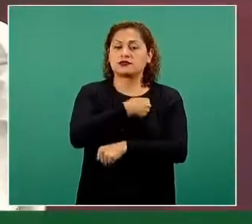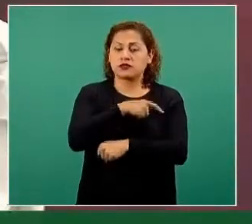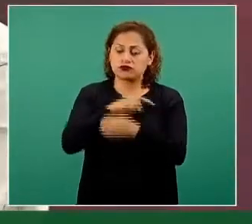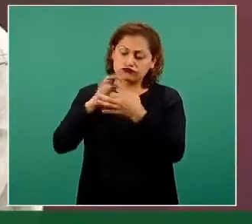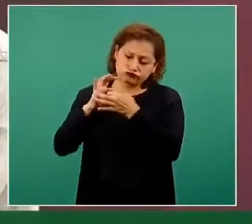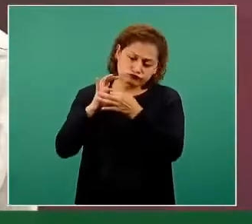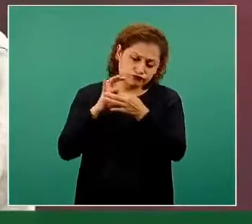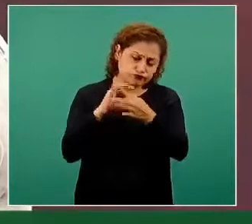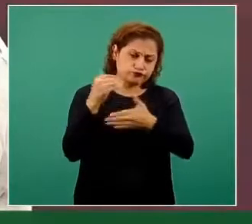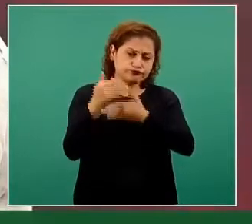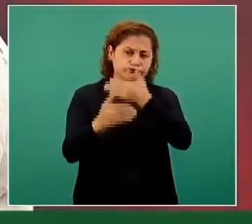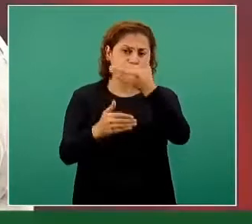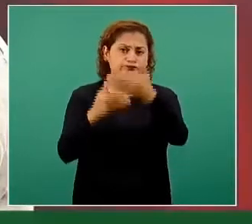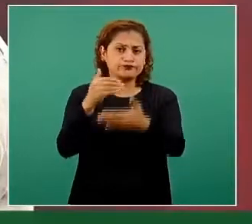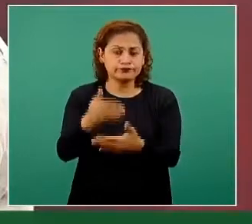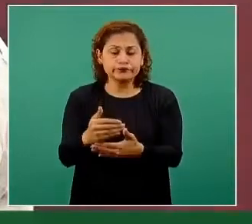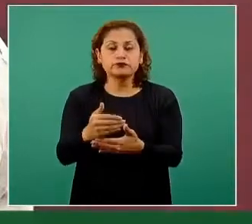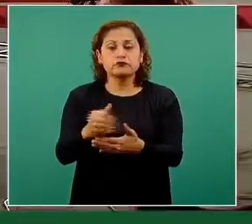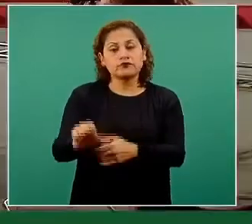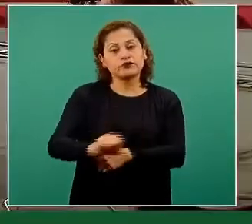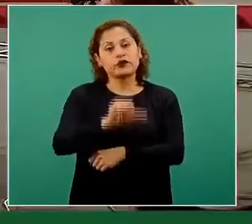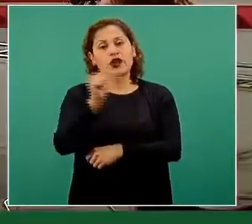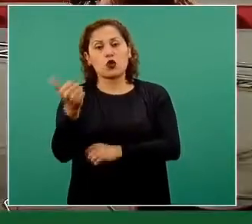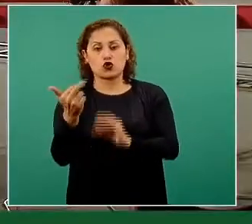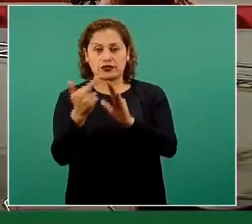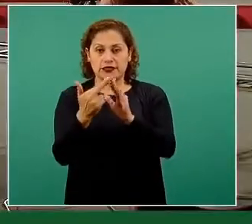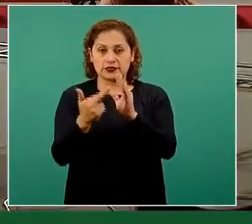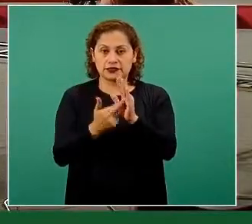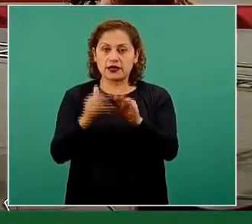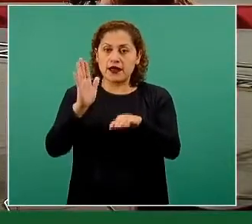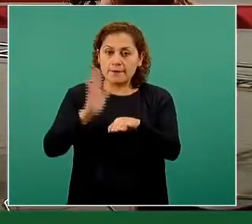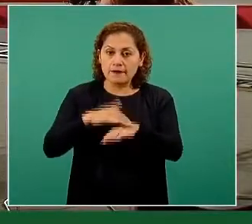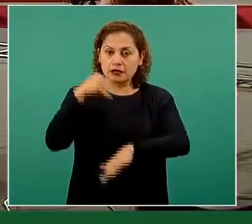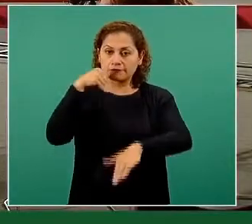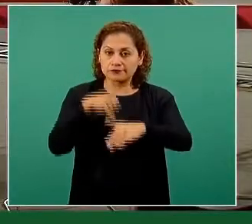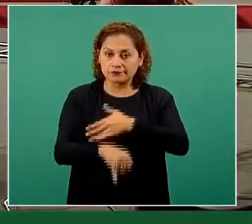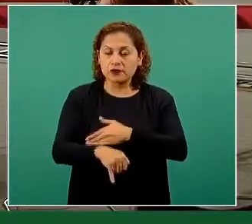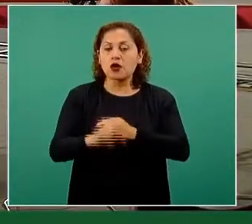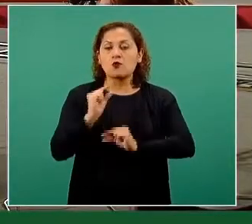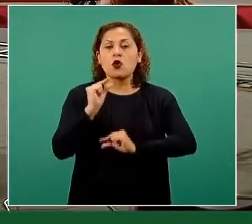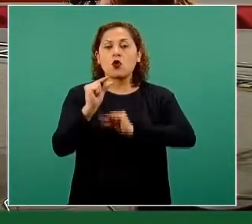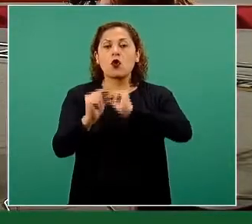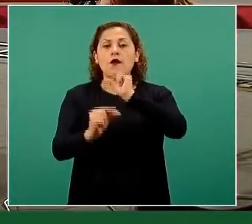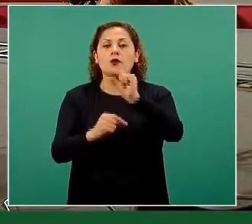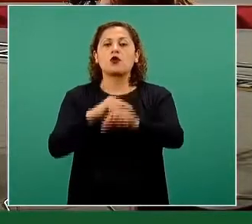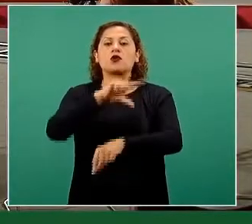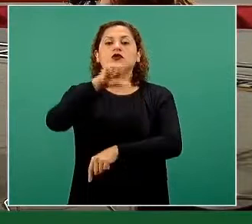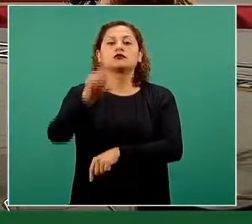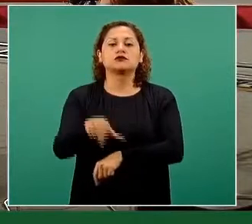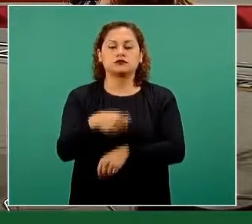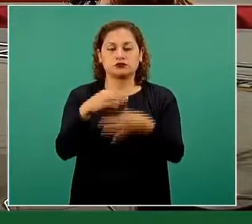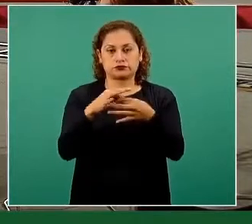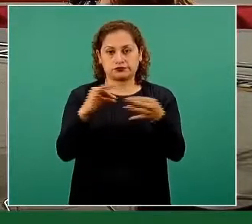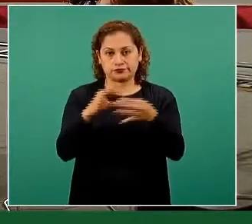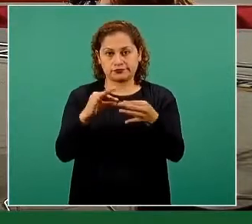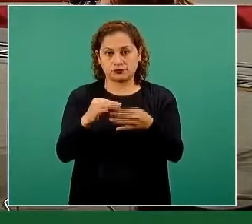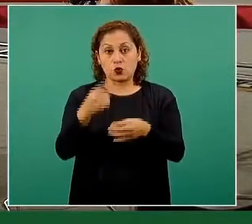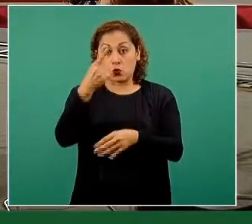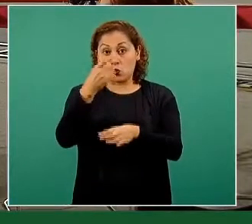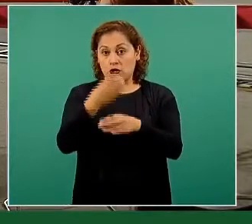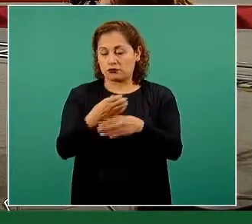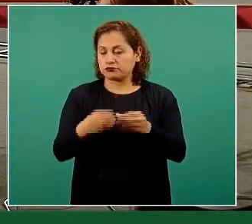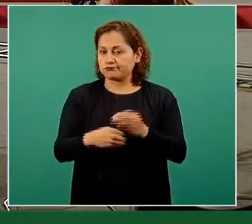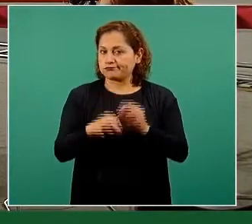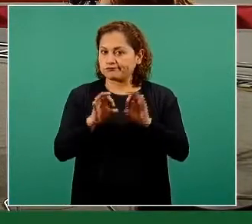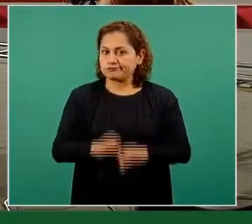más amplias que las vamos a ir comentando conforme se acerquen los tiempos. Una muy importante, que no es para prevenir el COVID